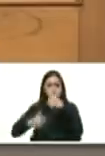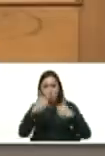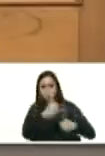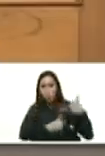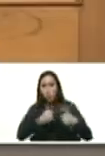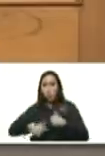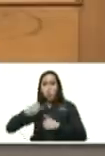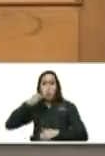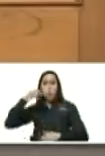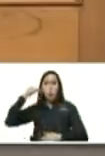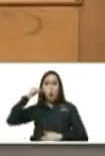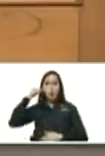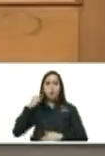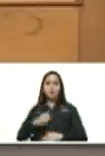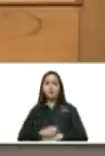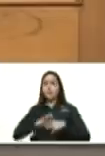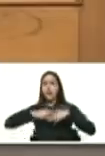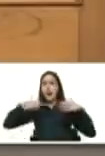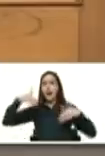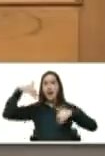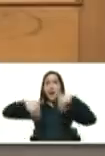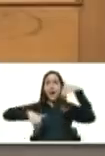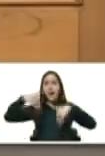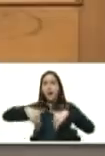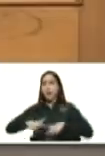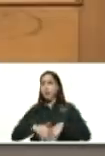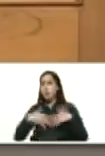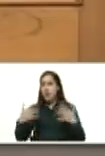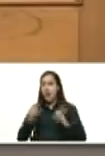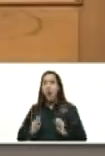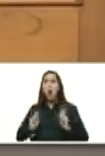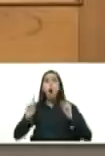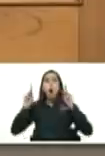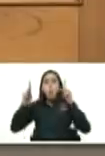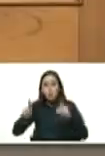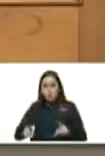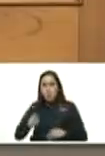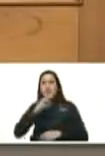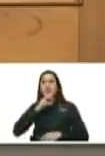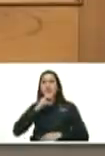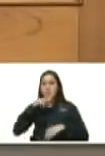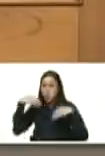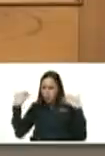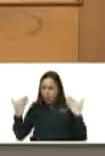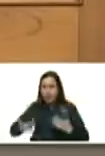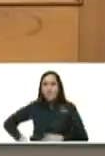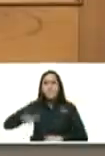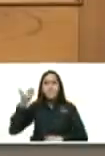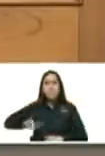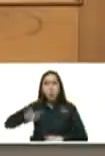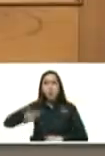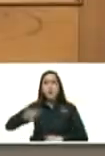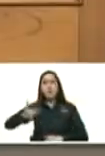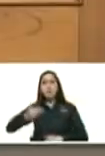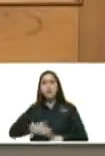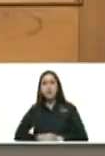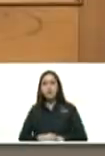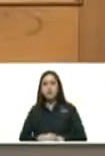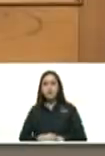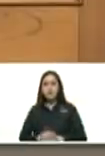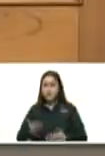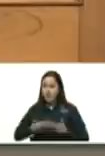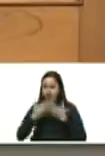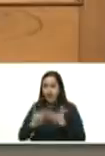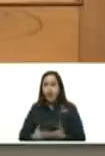estas mega elecciones son una oportunidad de oro para garantizar que los